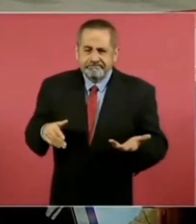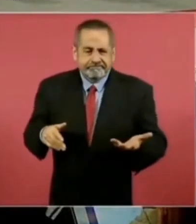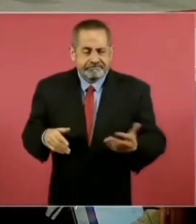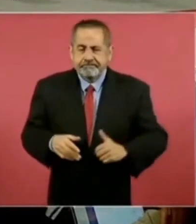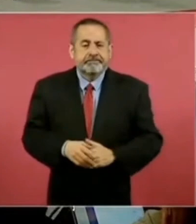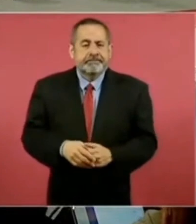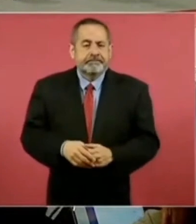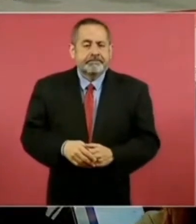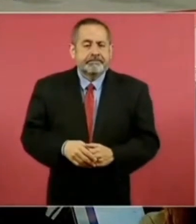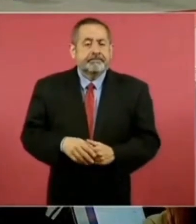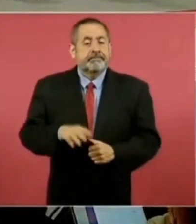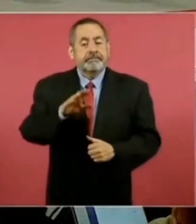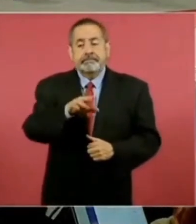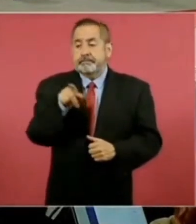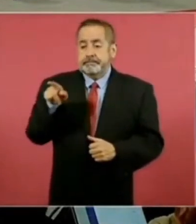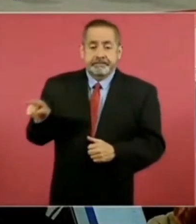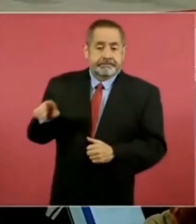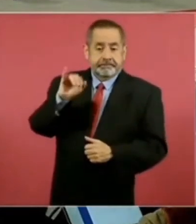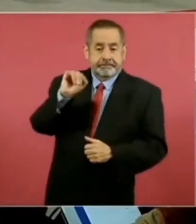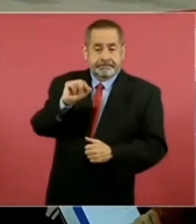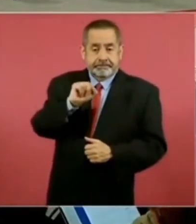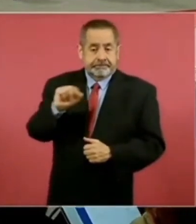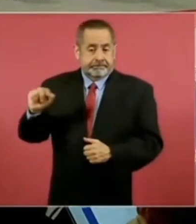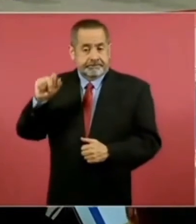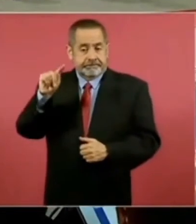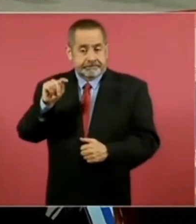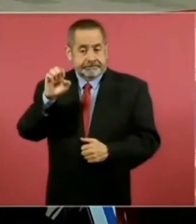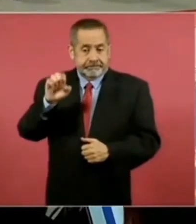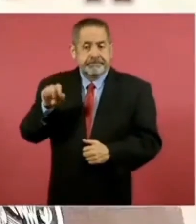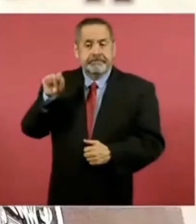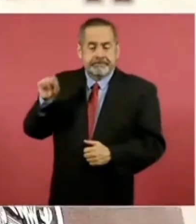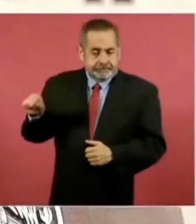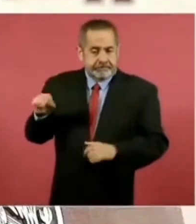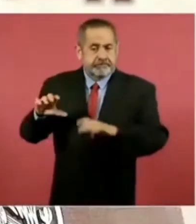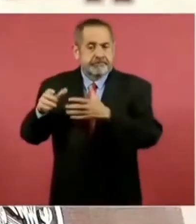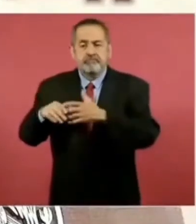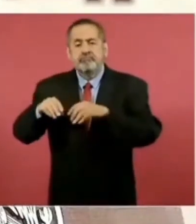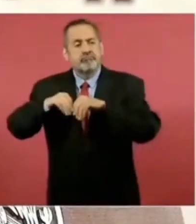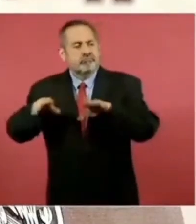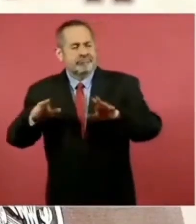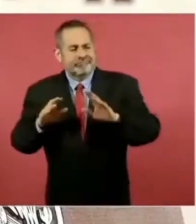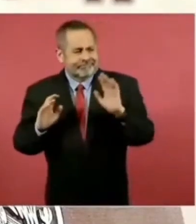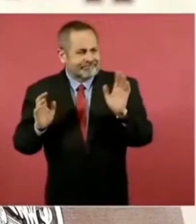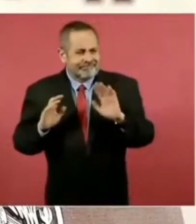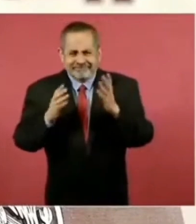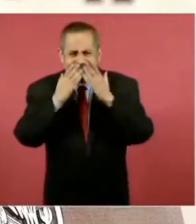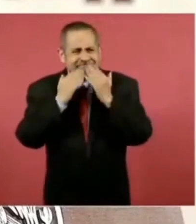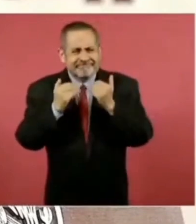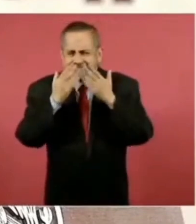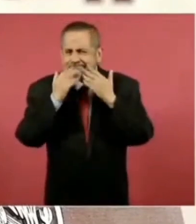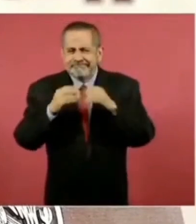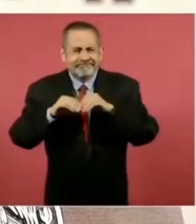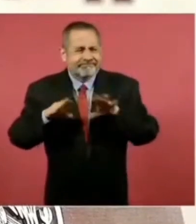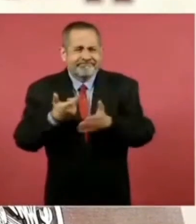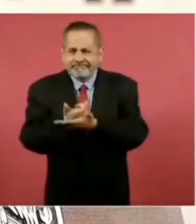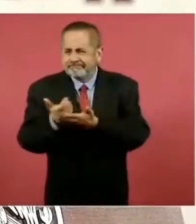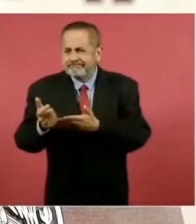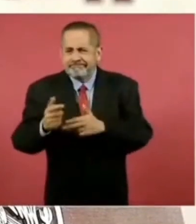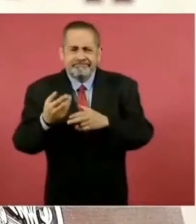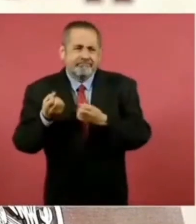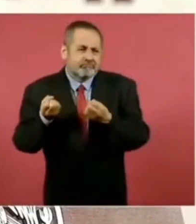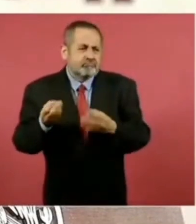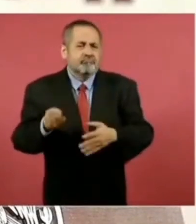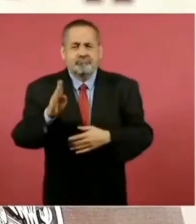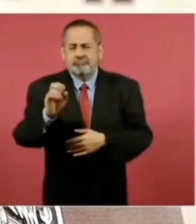Instituto de Seguridad y Servicios Sociales de los Trabajadores del Estado, el Issste, dijo que no era verdad y desmintió esta